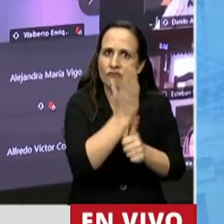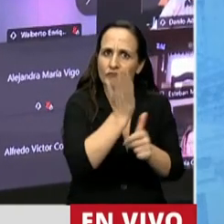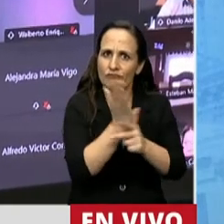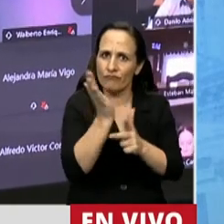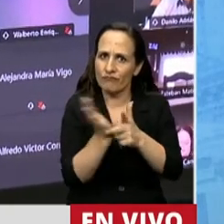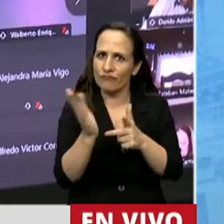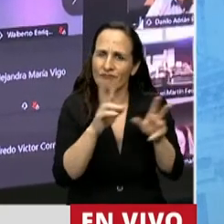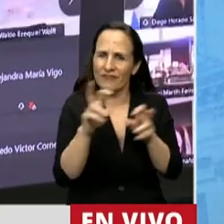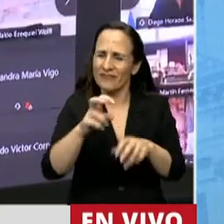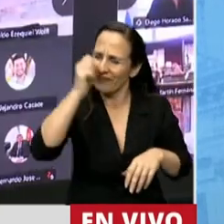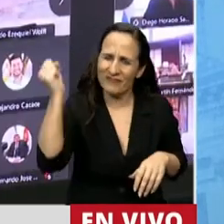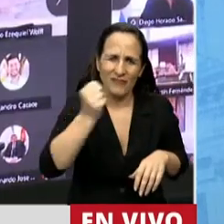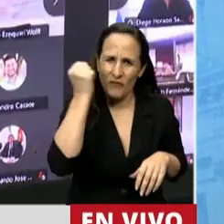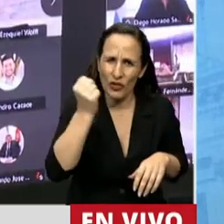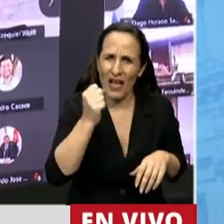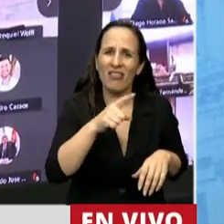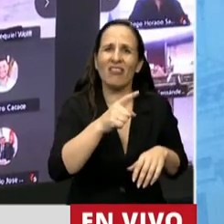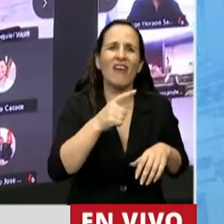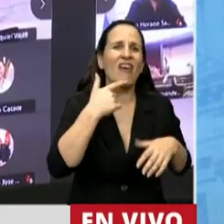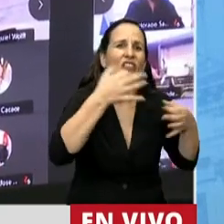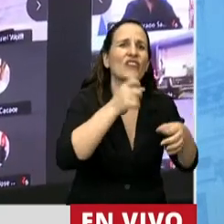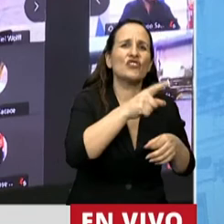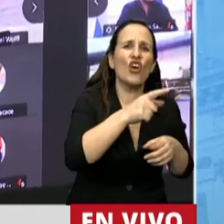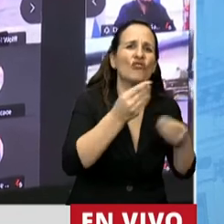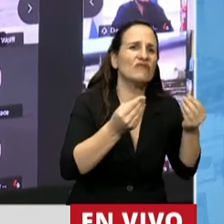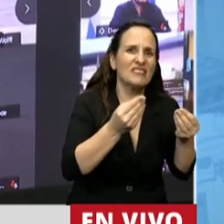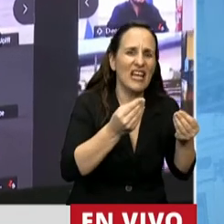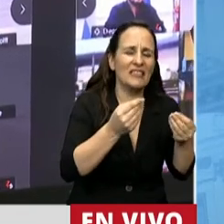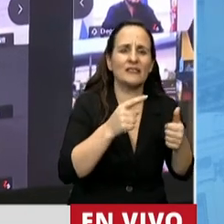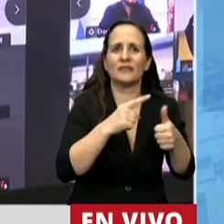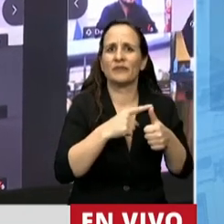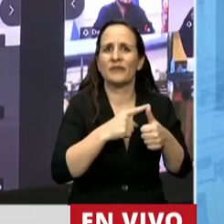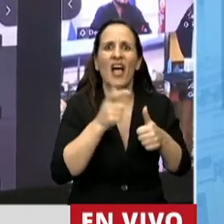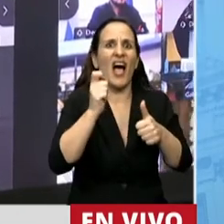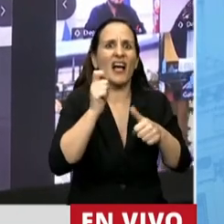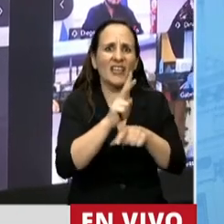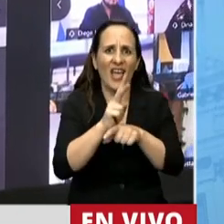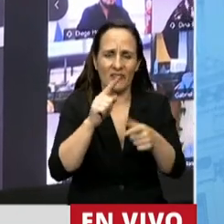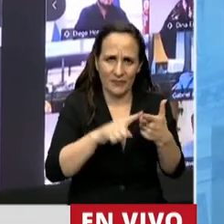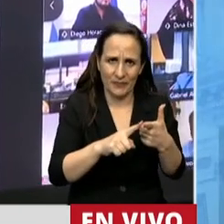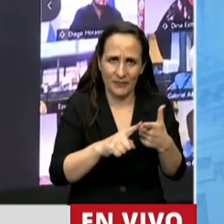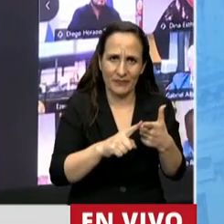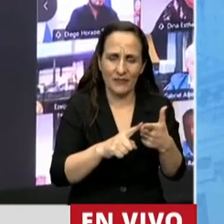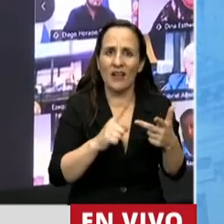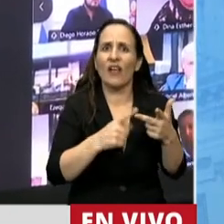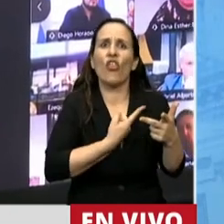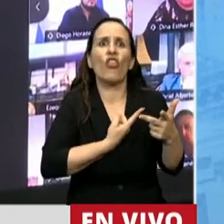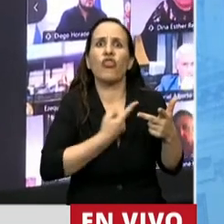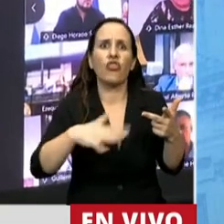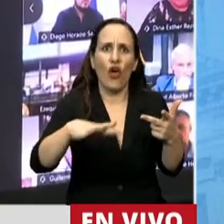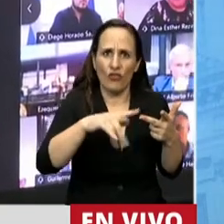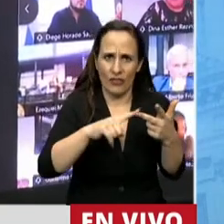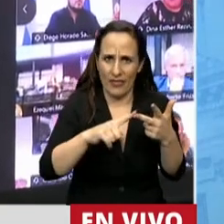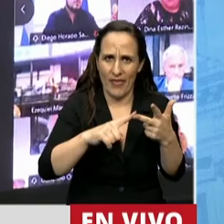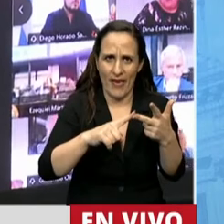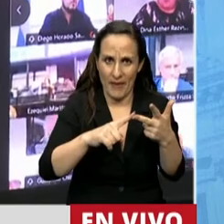centrales, la definición conceptual de la violencia y el acoso, es cuáles son los sujetos comprendidos y cuál es el ámbito de aplicación, a